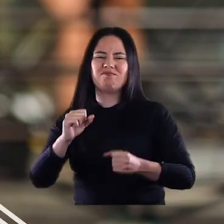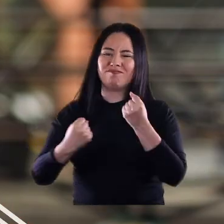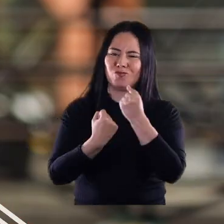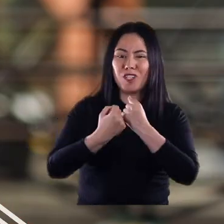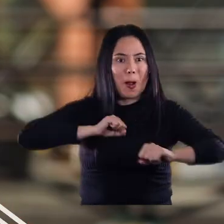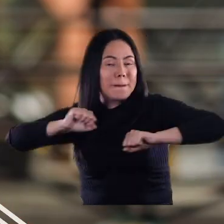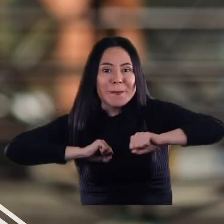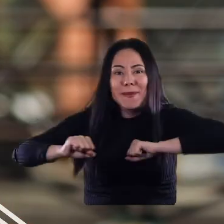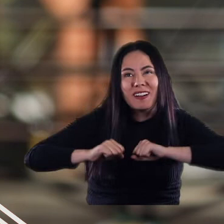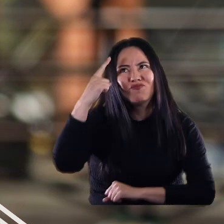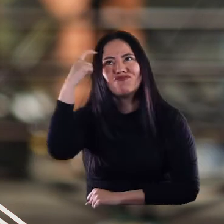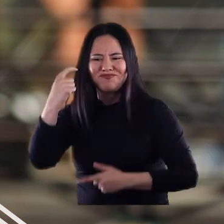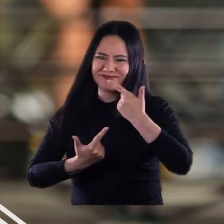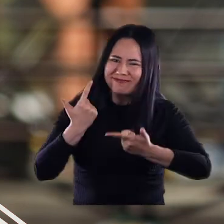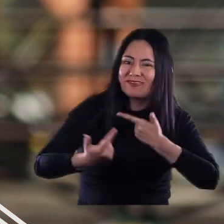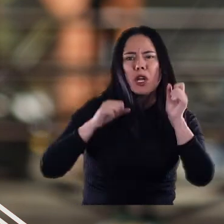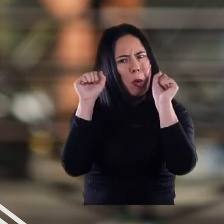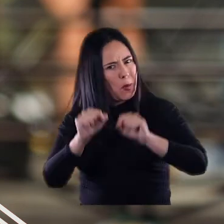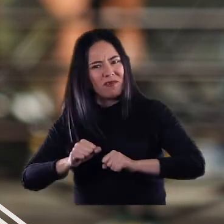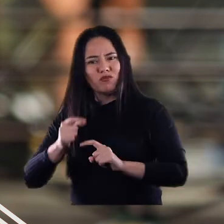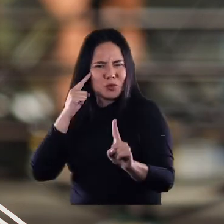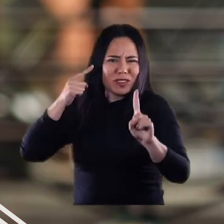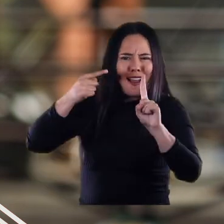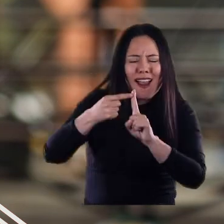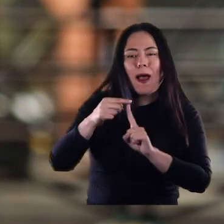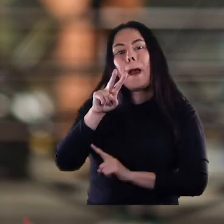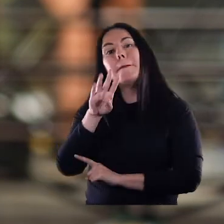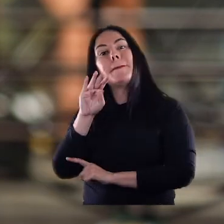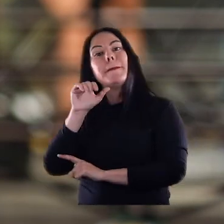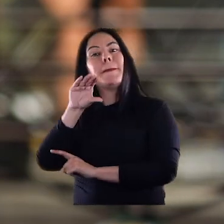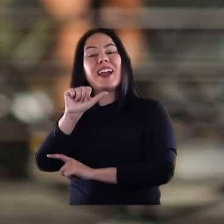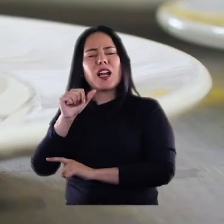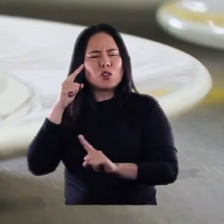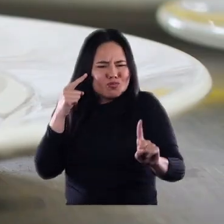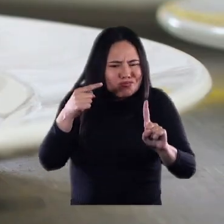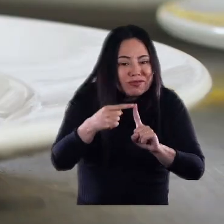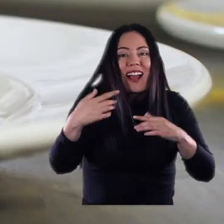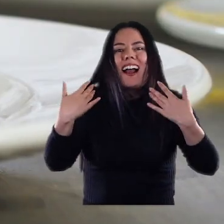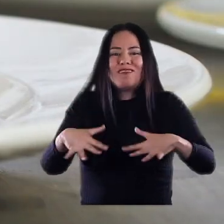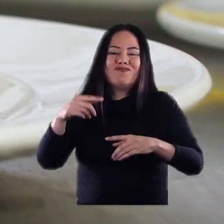sienten motivados a seguir luchando por sus sueños ya que saben que pueden aspirar a una beca como es en el ámbito del turismo.